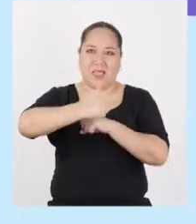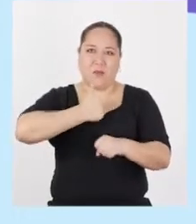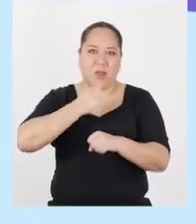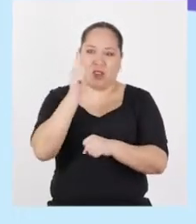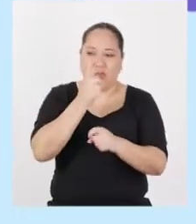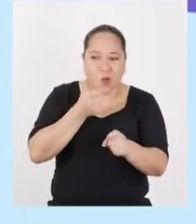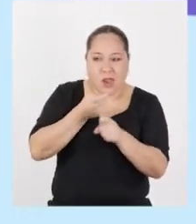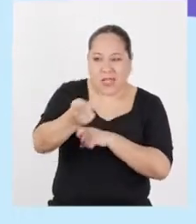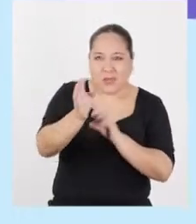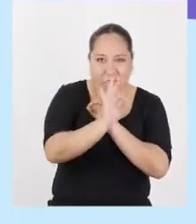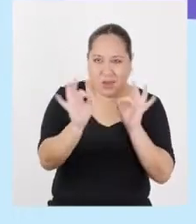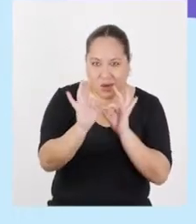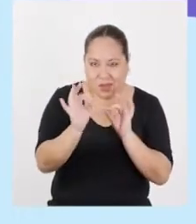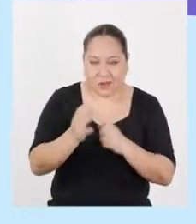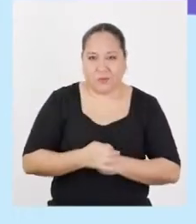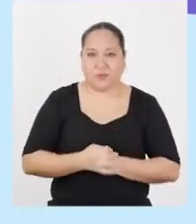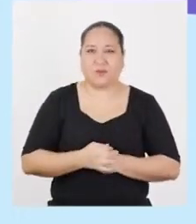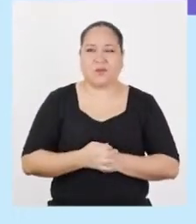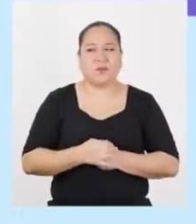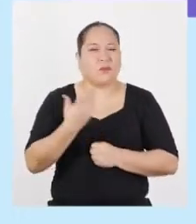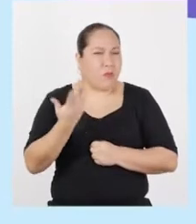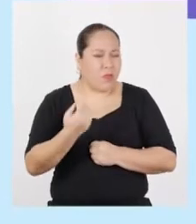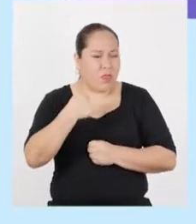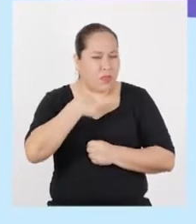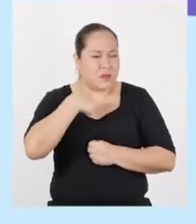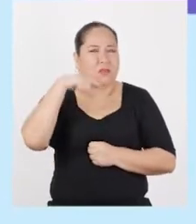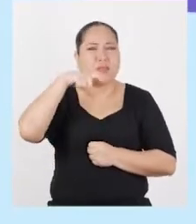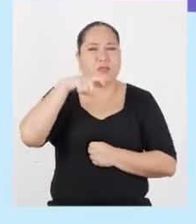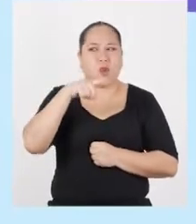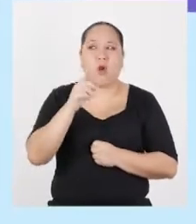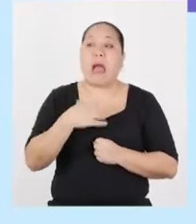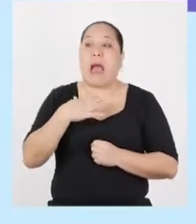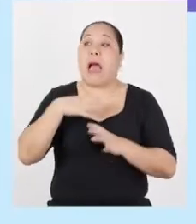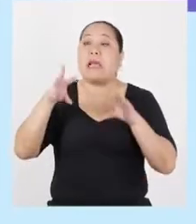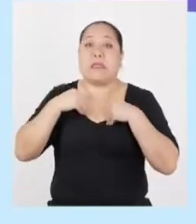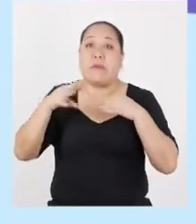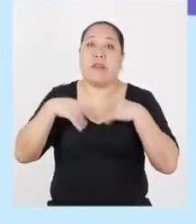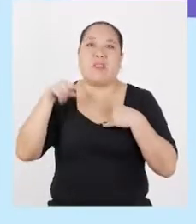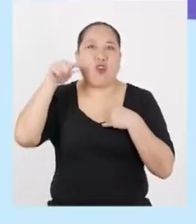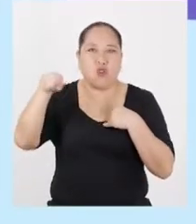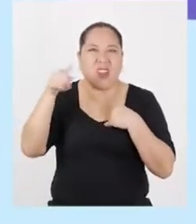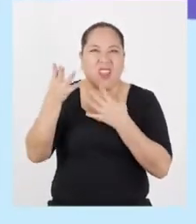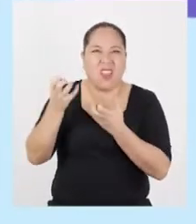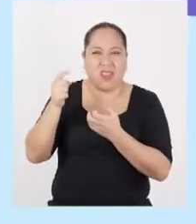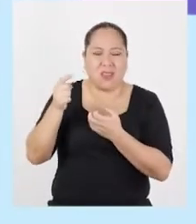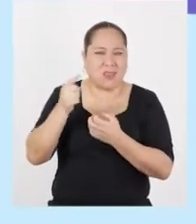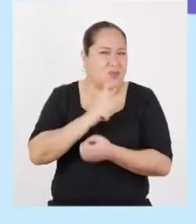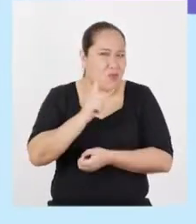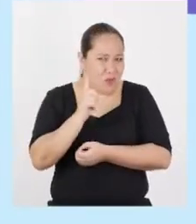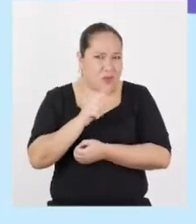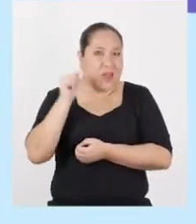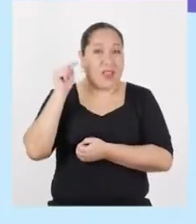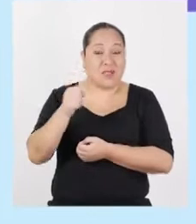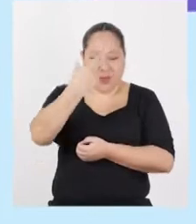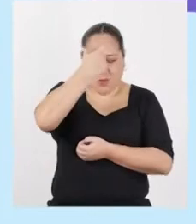ni hacerle daño a nadie. No tiene que cumplir los deseos de nadie acerca de sí mismo.